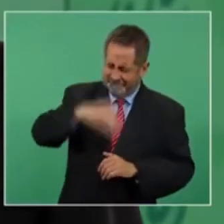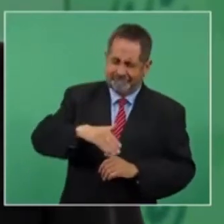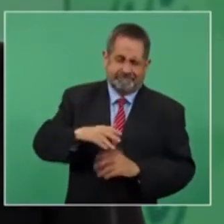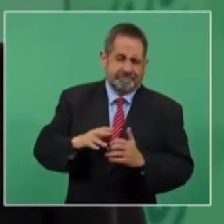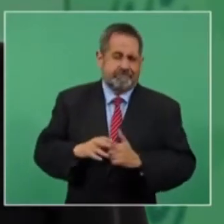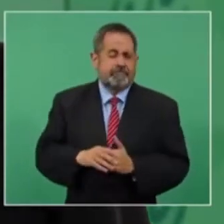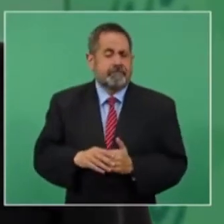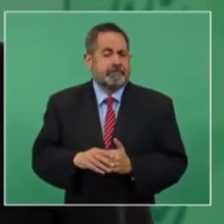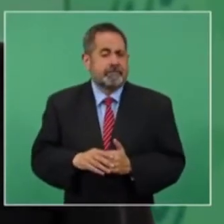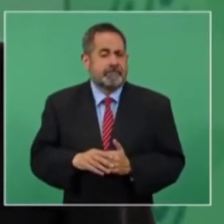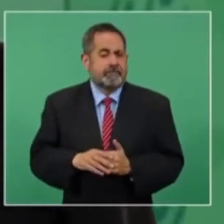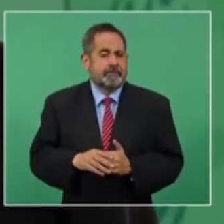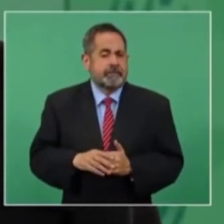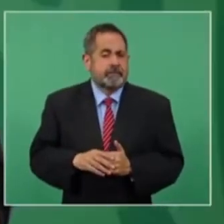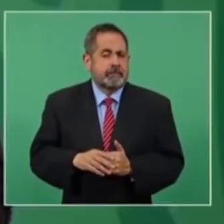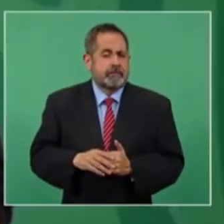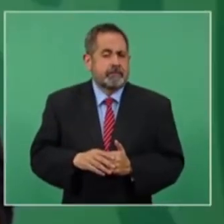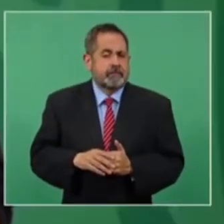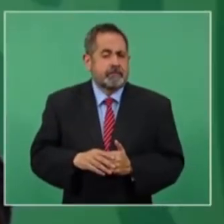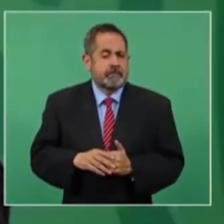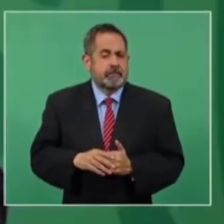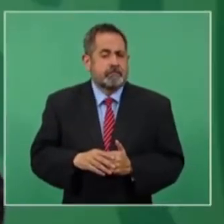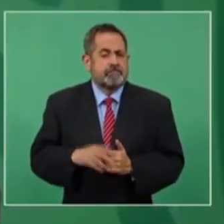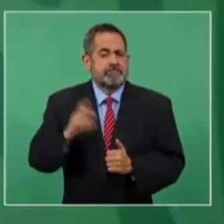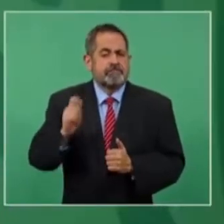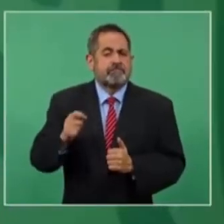que están